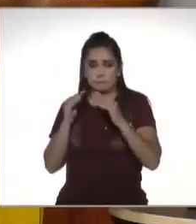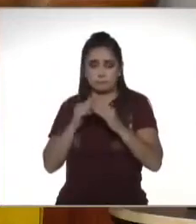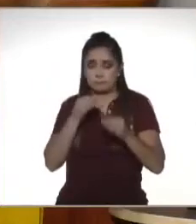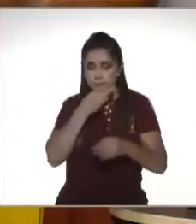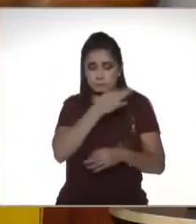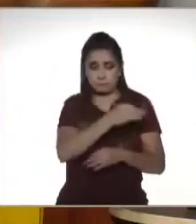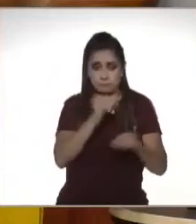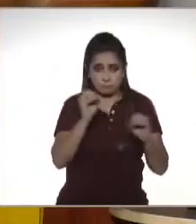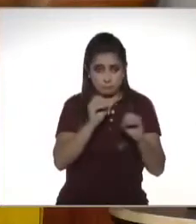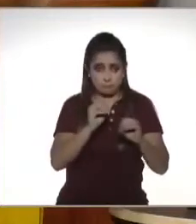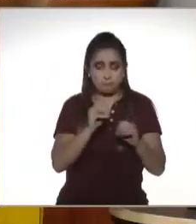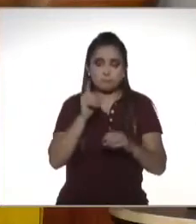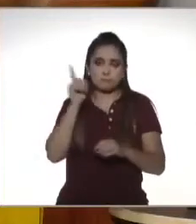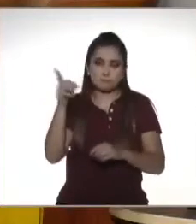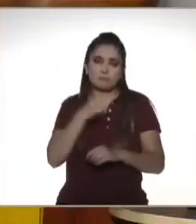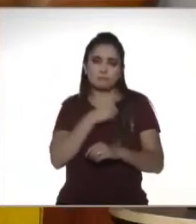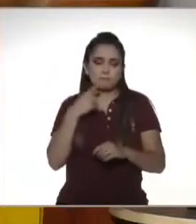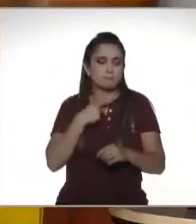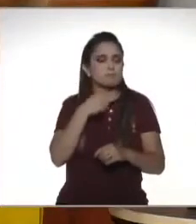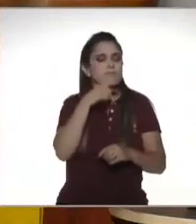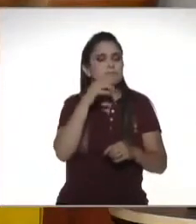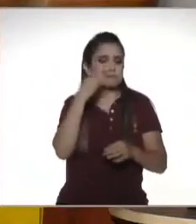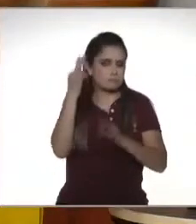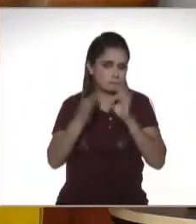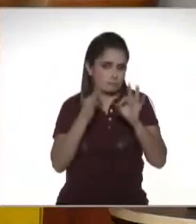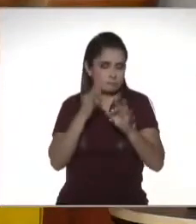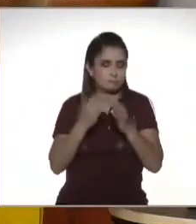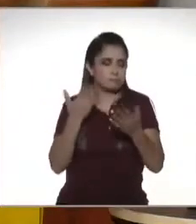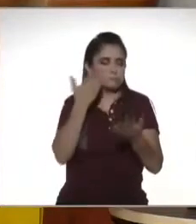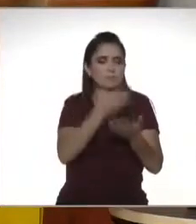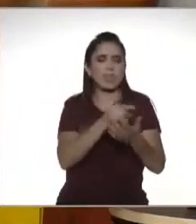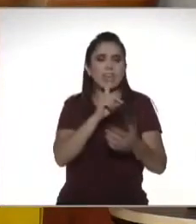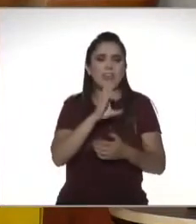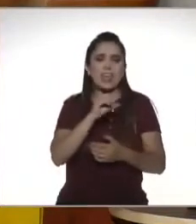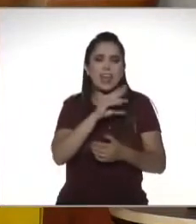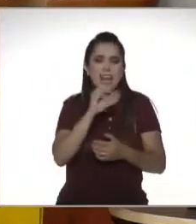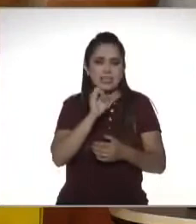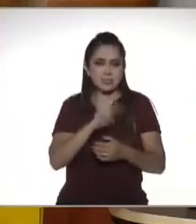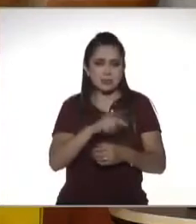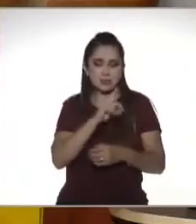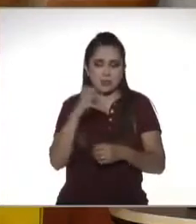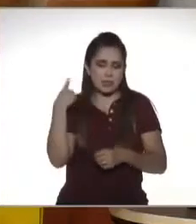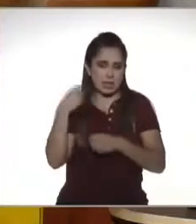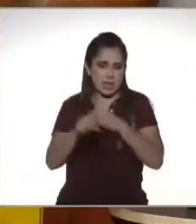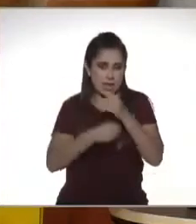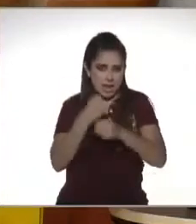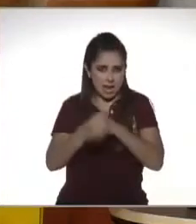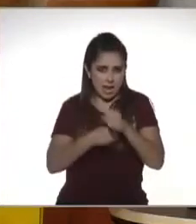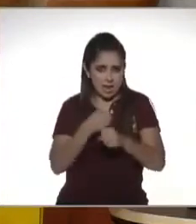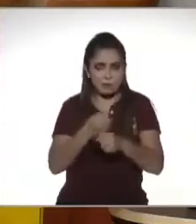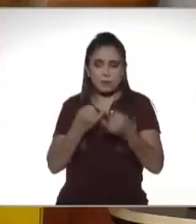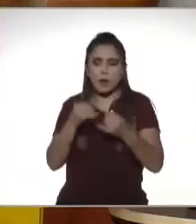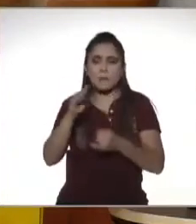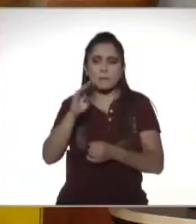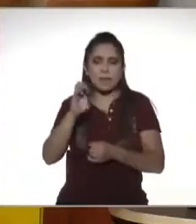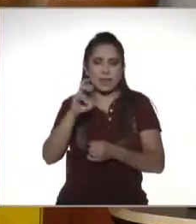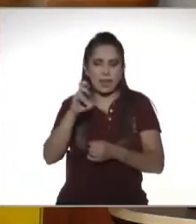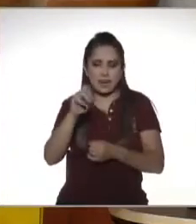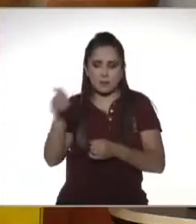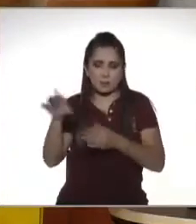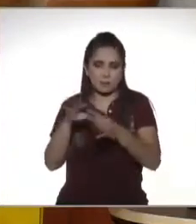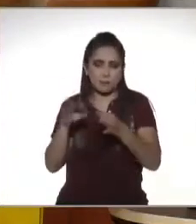que cumplir con lo que le faltaba de cumplir es decir presentar las declaraciones de los últimos años o como también decía Bernardo podría